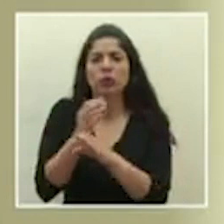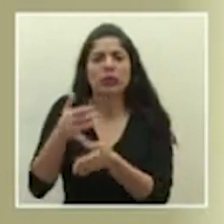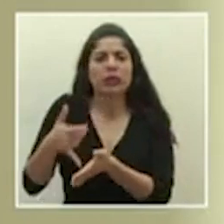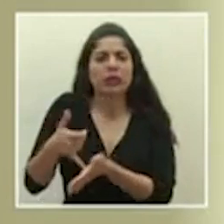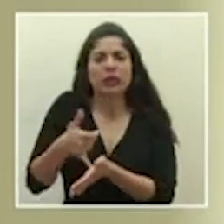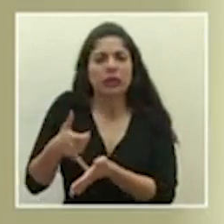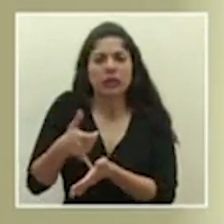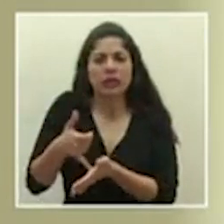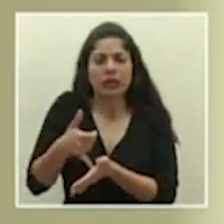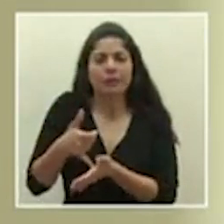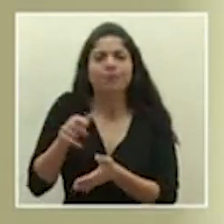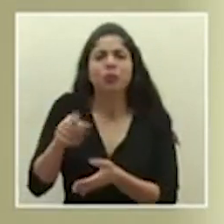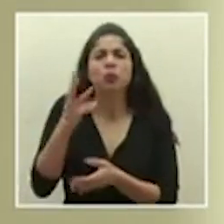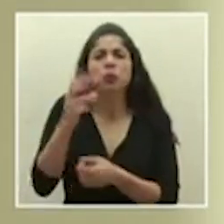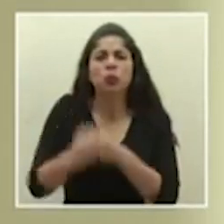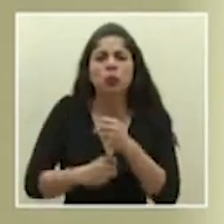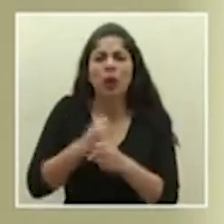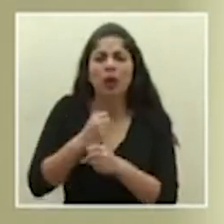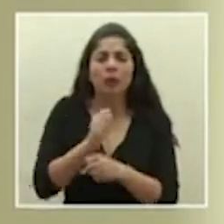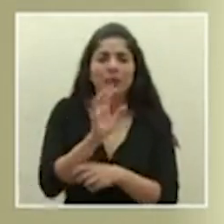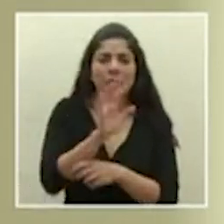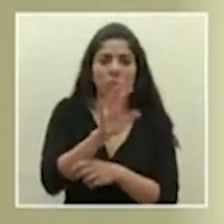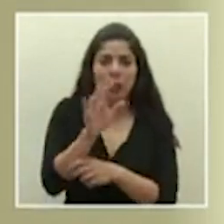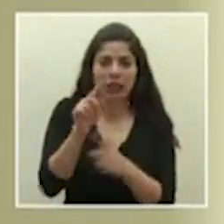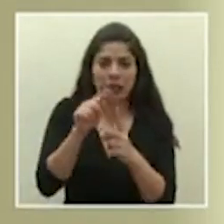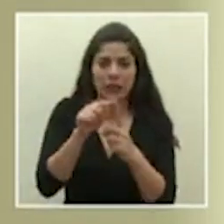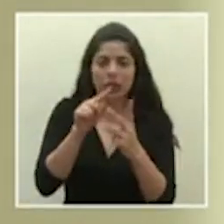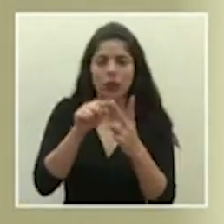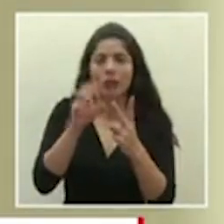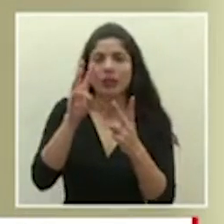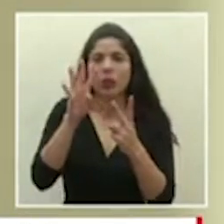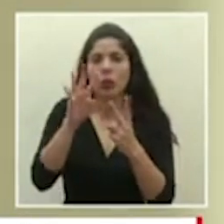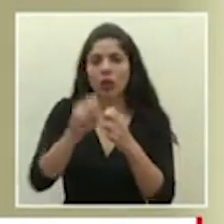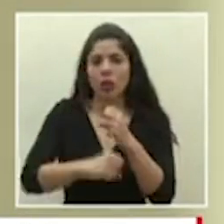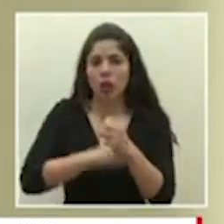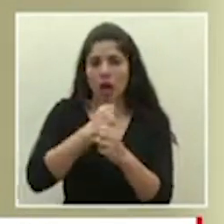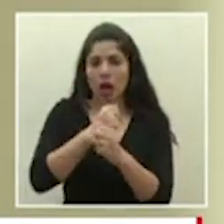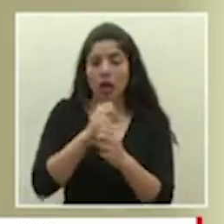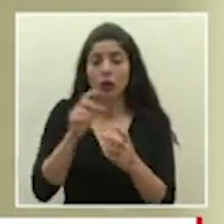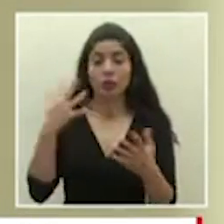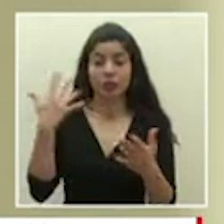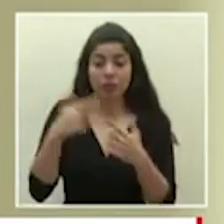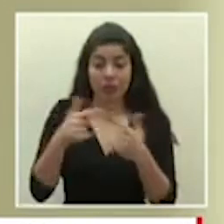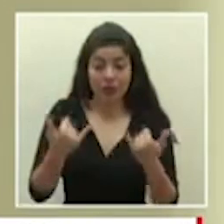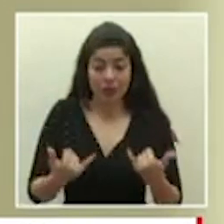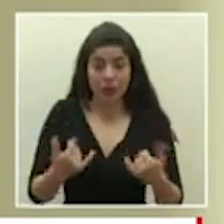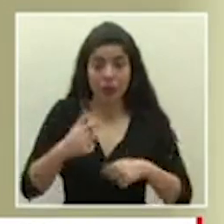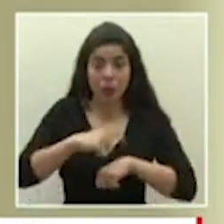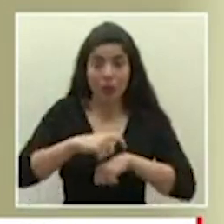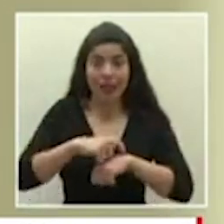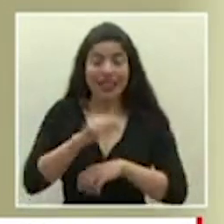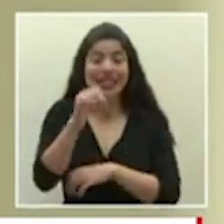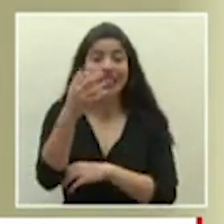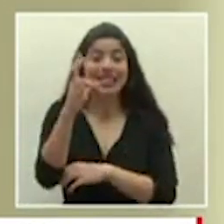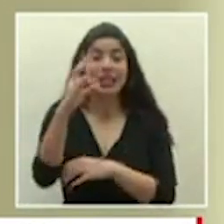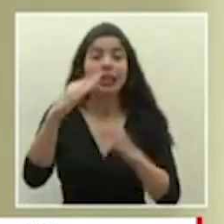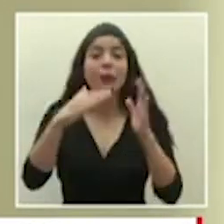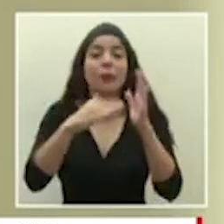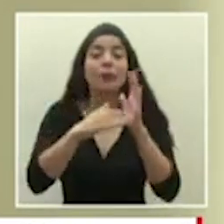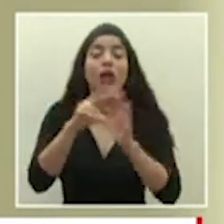edades de 55 y 64 años. A este momento se han descartado 17